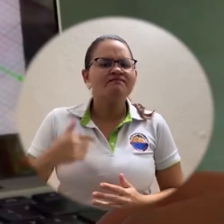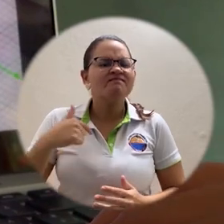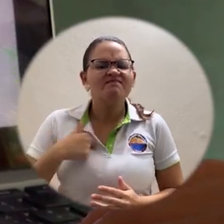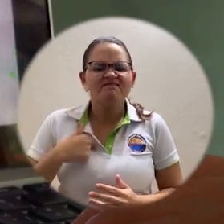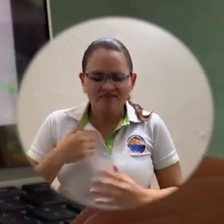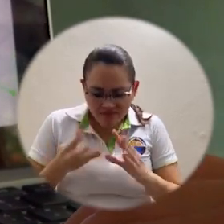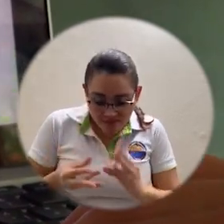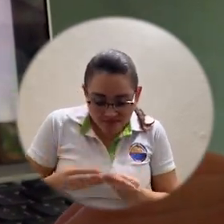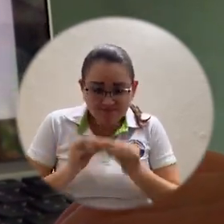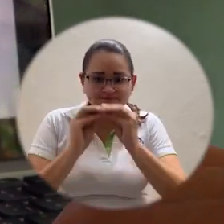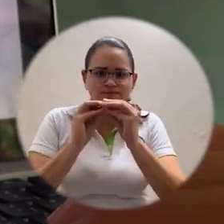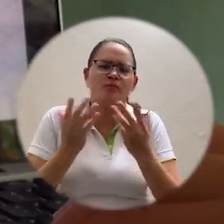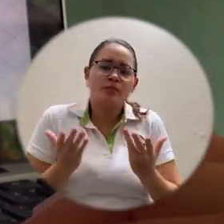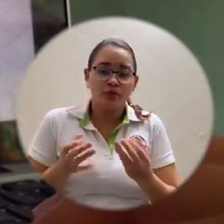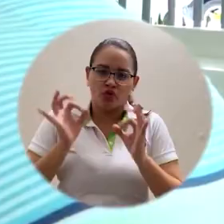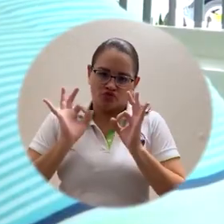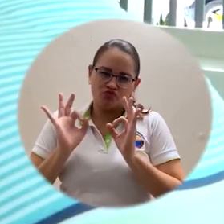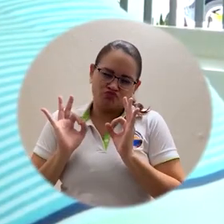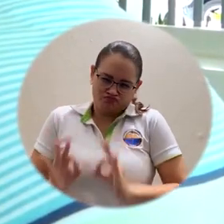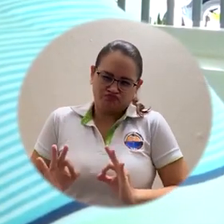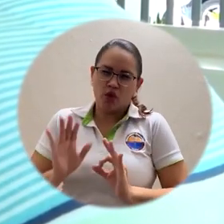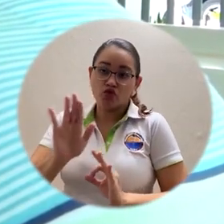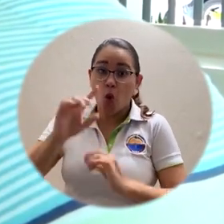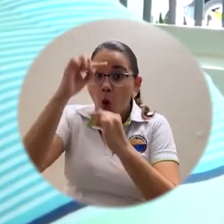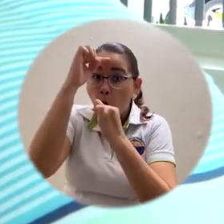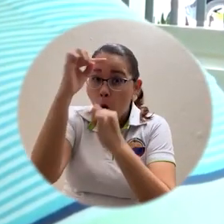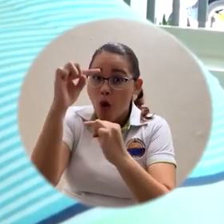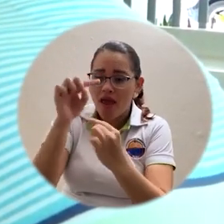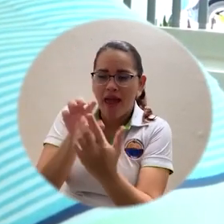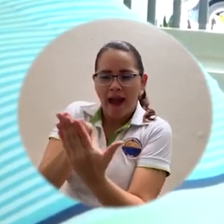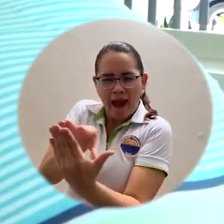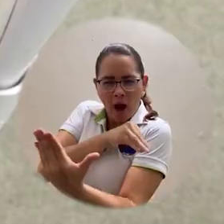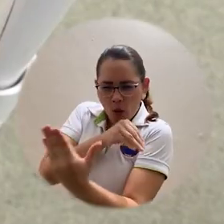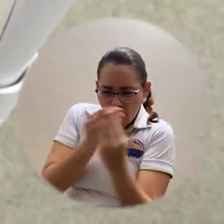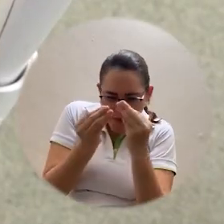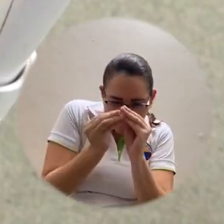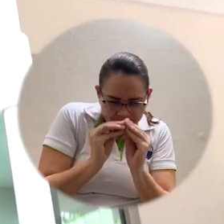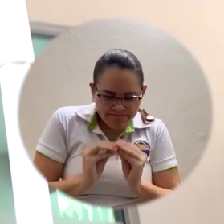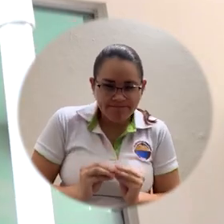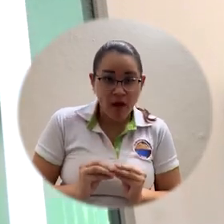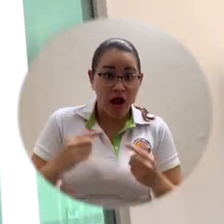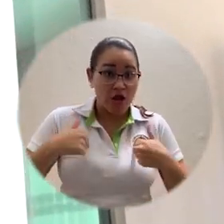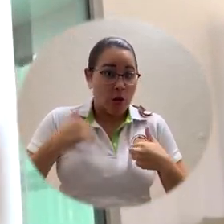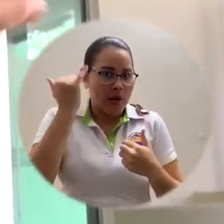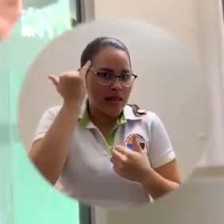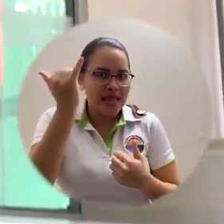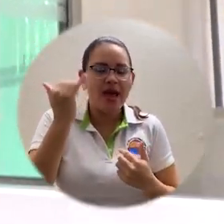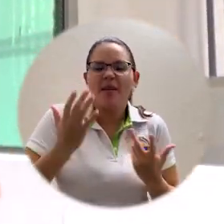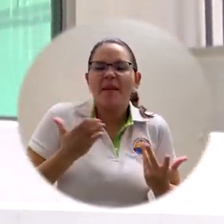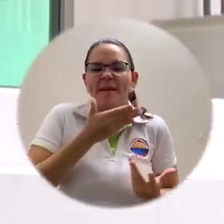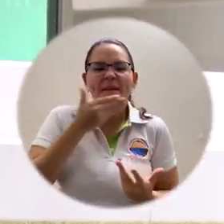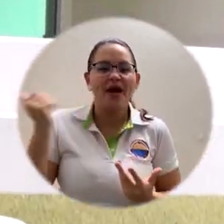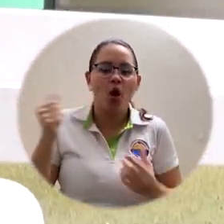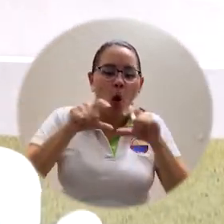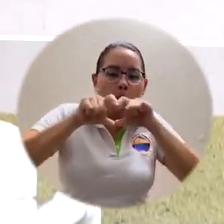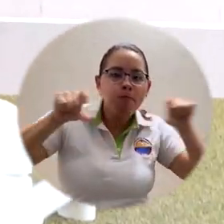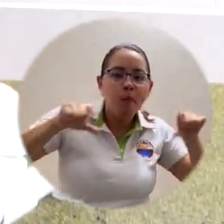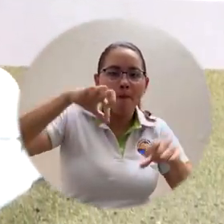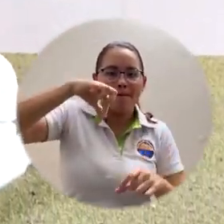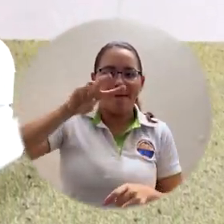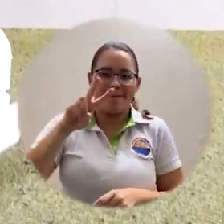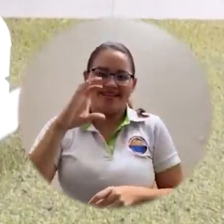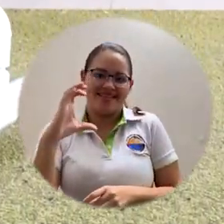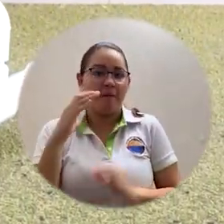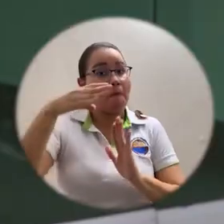Este prototipo fue rediseñado del prototipo original. ¿En qué sentido? Está hecho a base de tubería PVC, que es muy